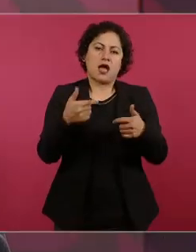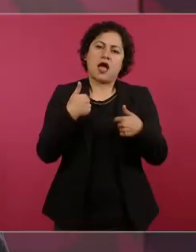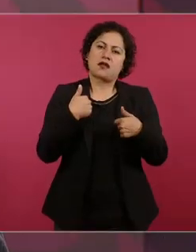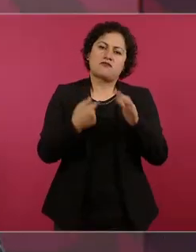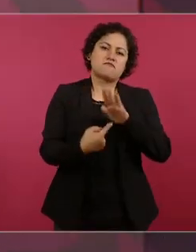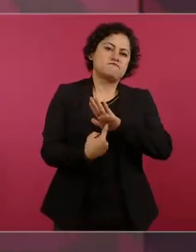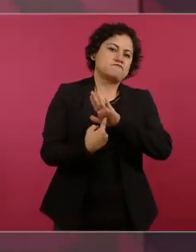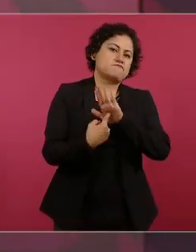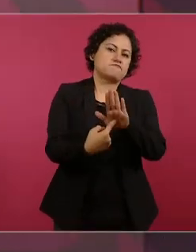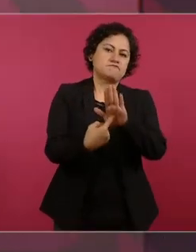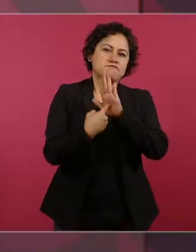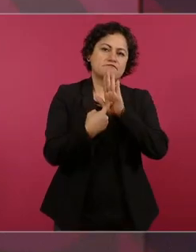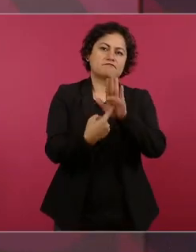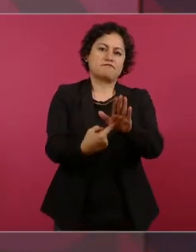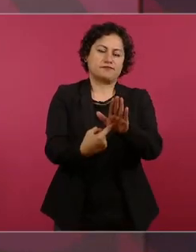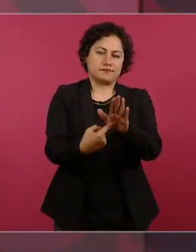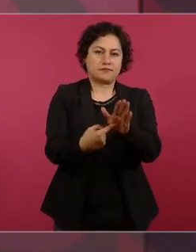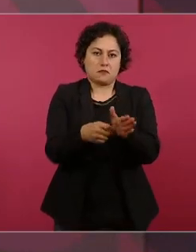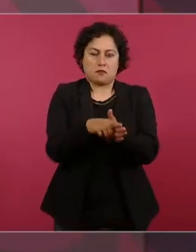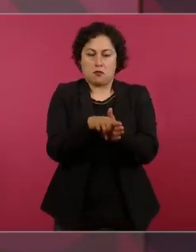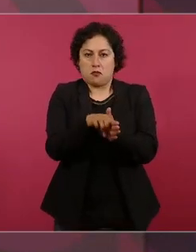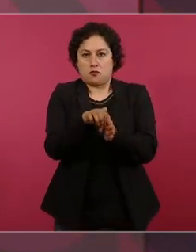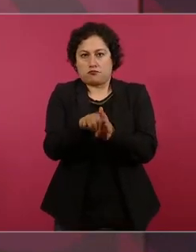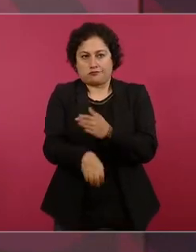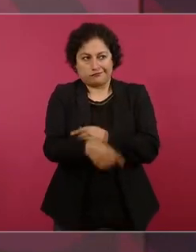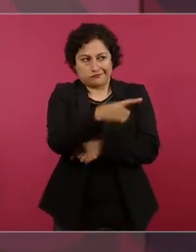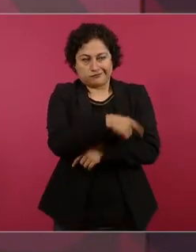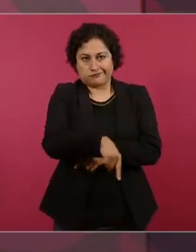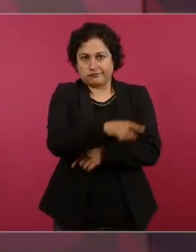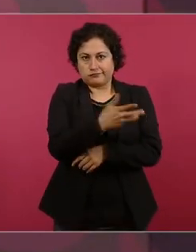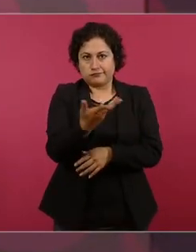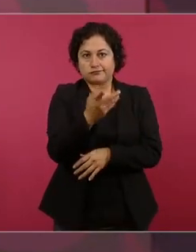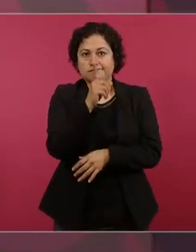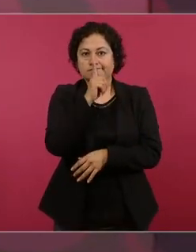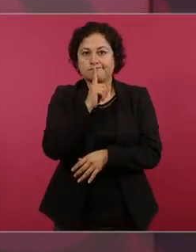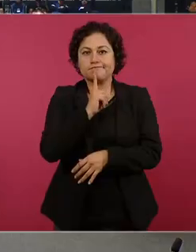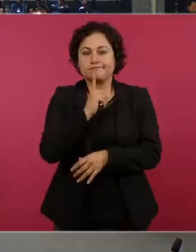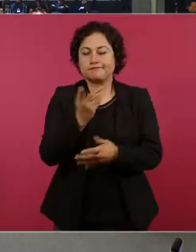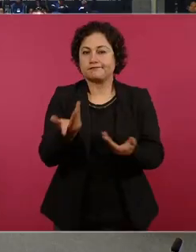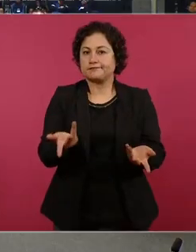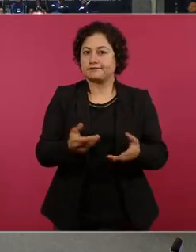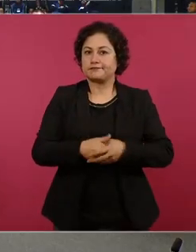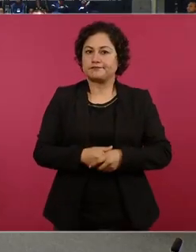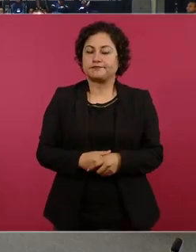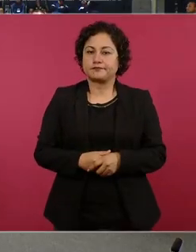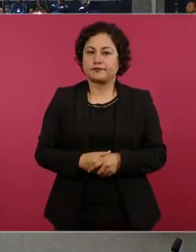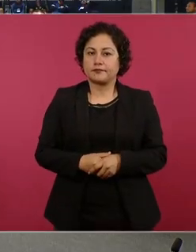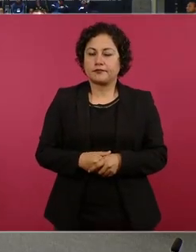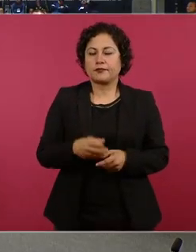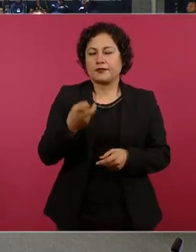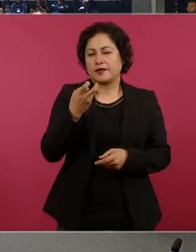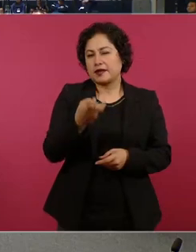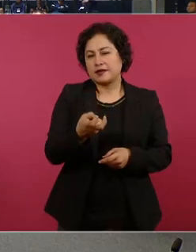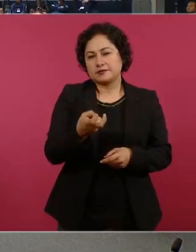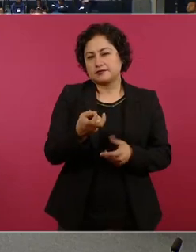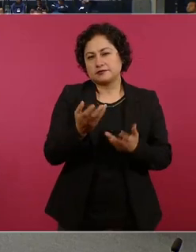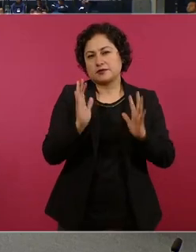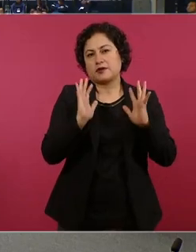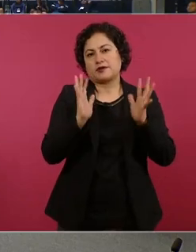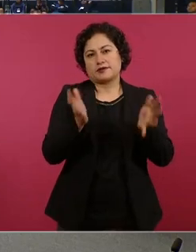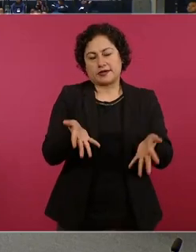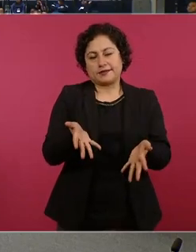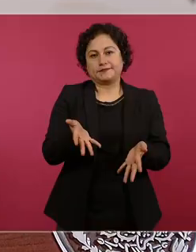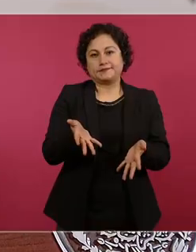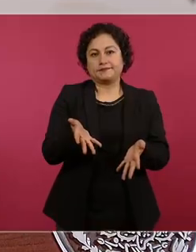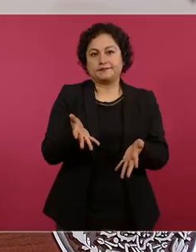que no era cierto algo que se demostró que no era cierto a